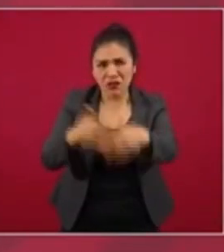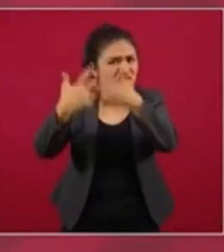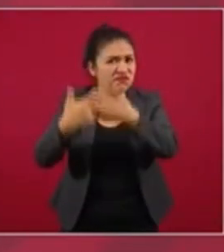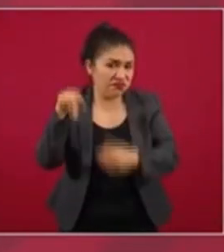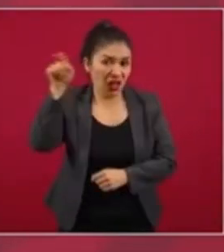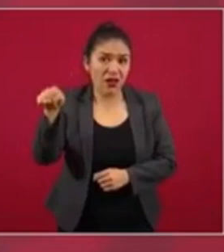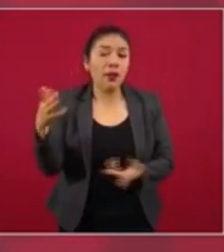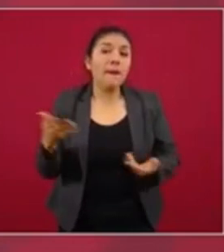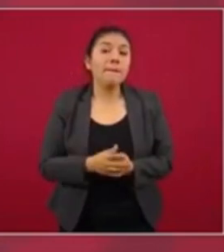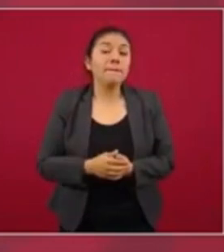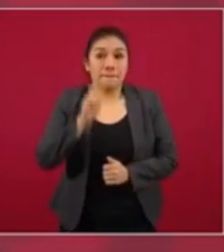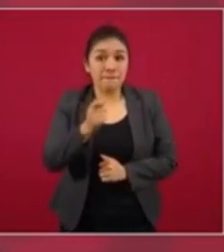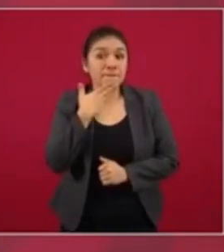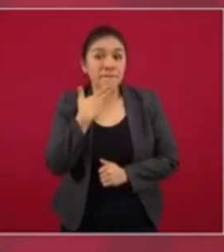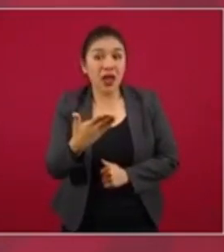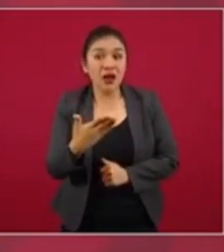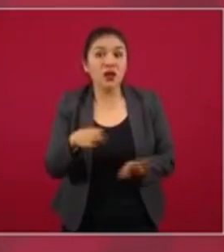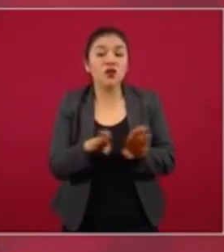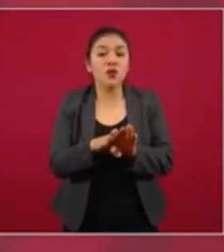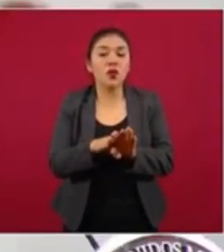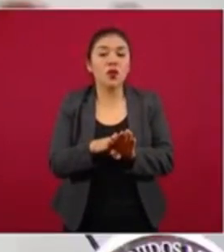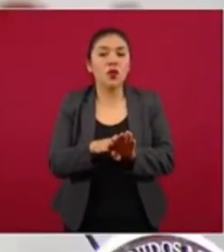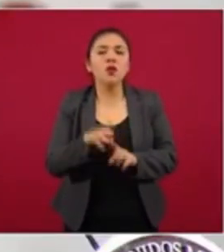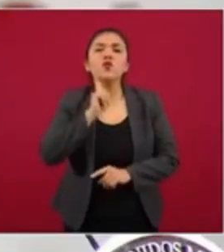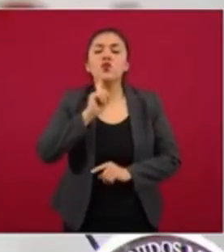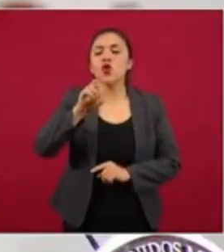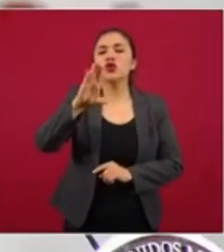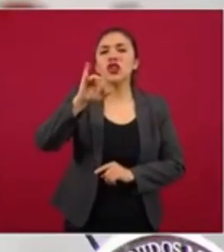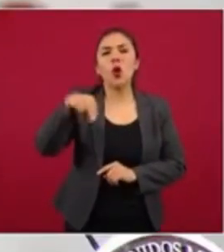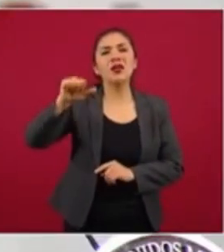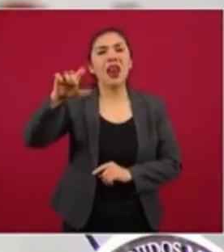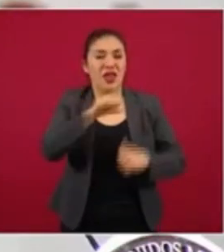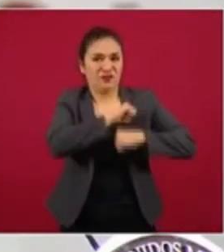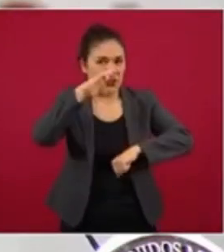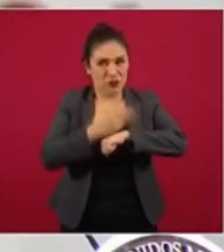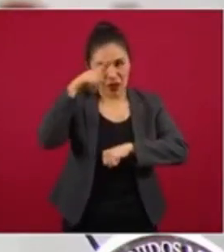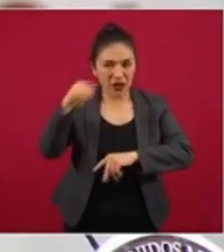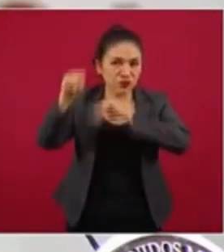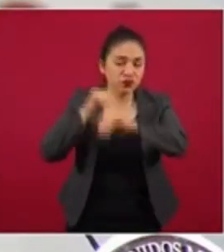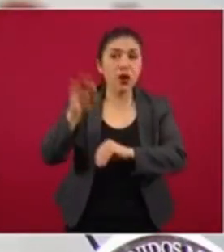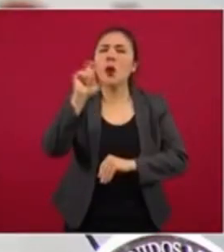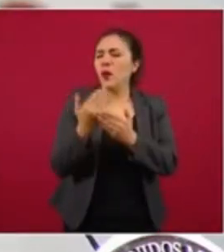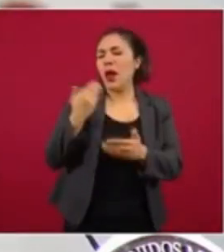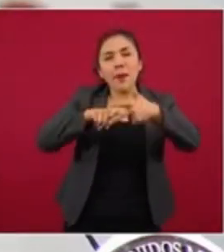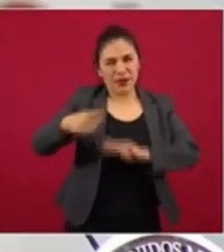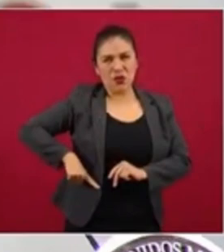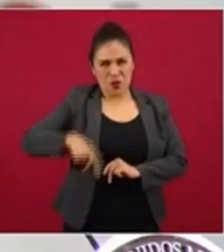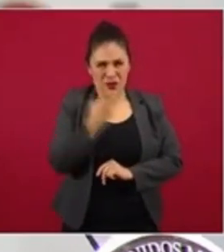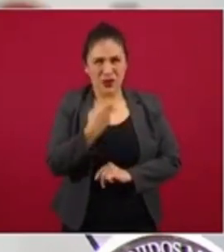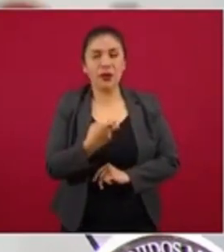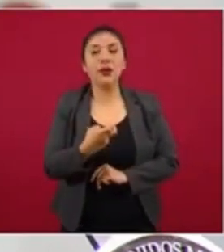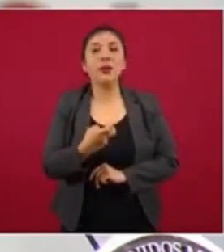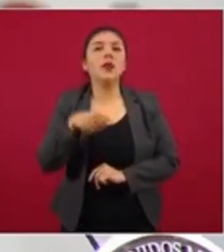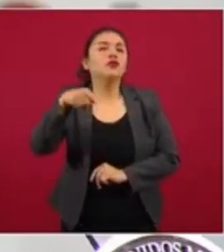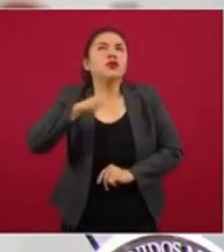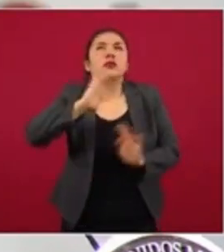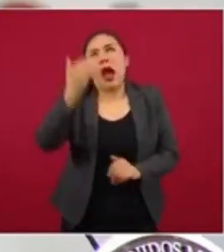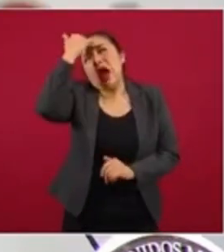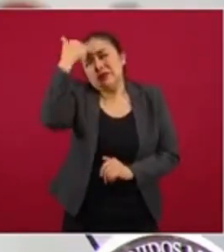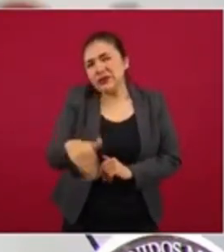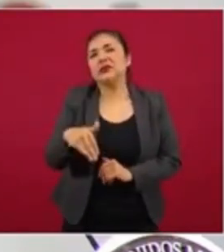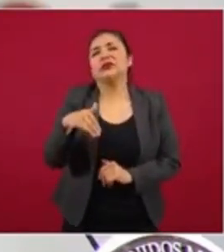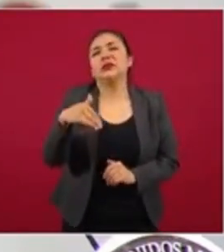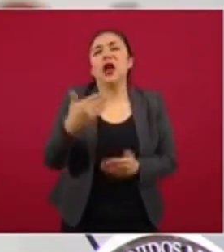muy buena Rocío Nález, que es la responsable de esa obra. Desde que empezó el gobierno, como ya sabíamos,